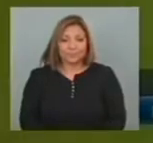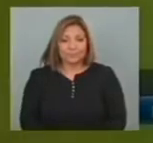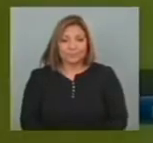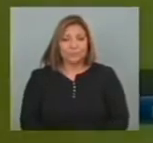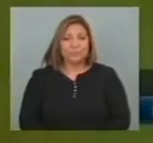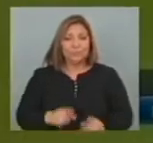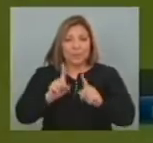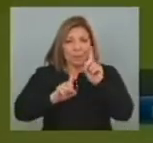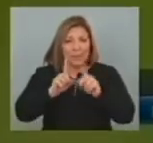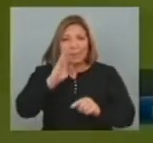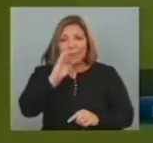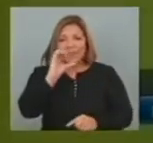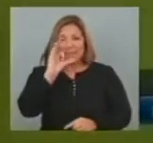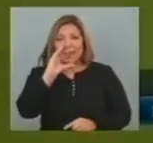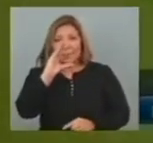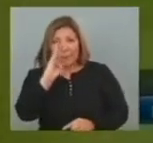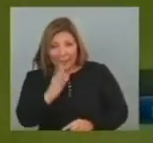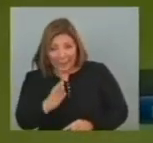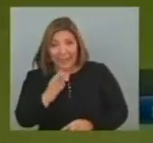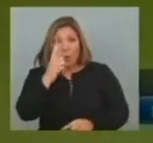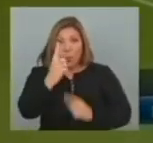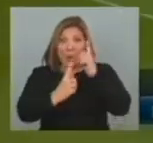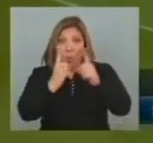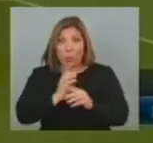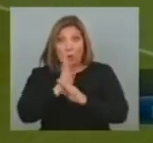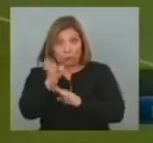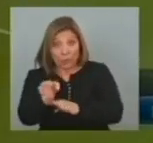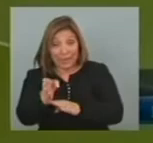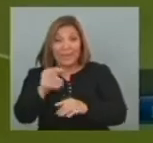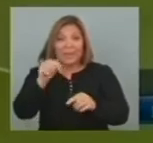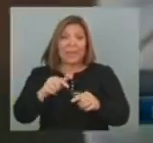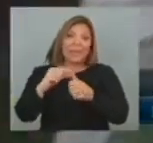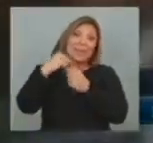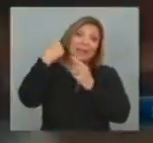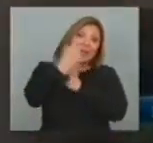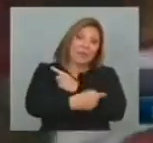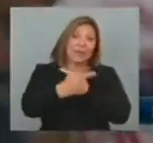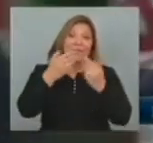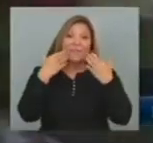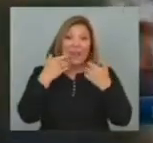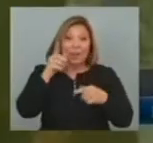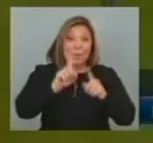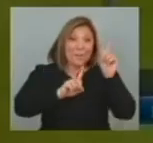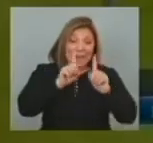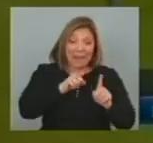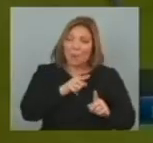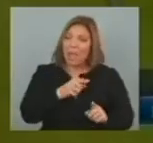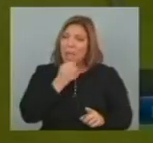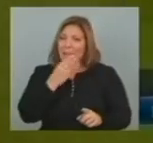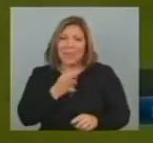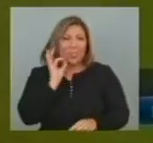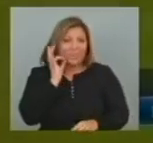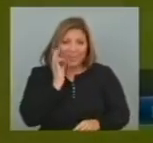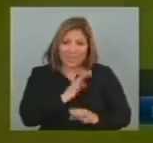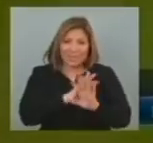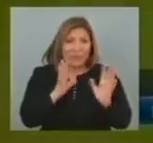Milan Y PSB Habían empatado 1 a 1 En la ida Jugaban en el Giuseppe Meazza Verano en Milano Envidiable Divino para